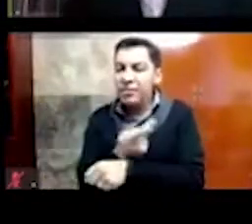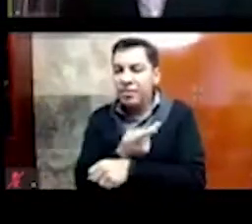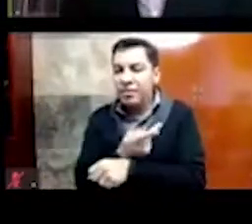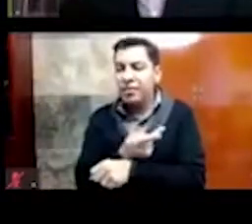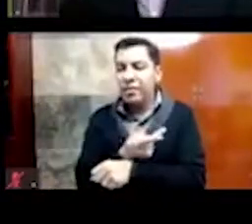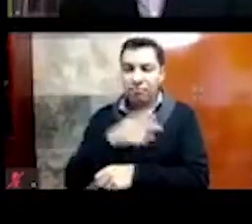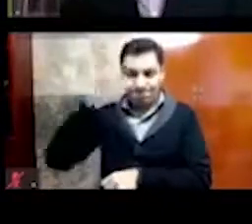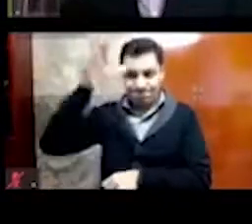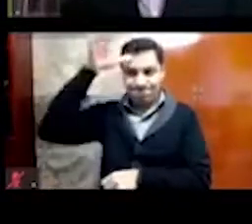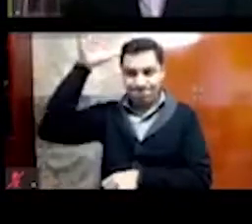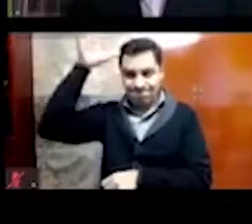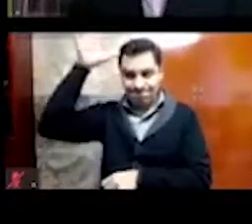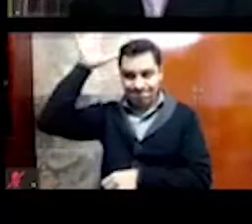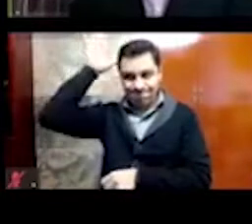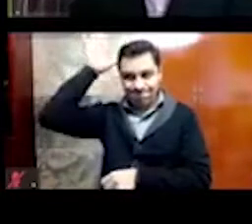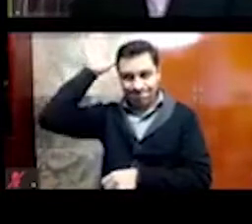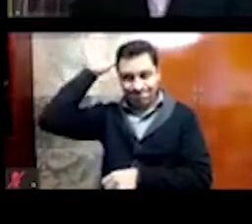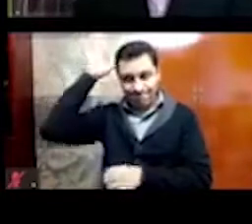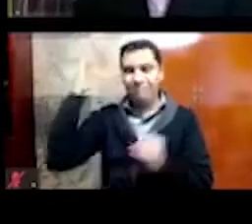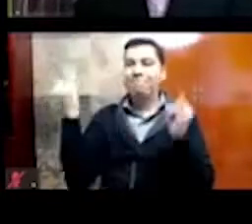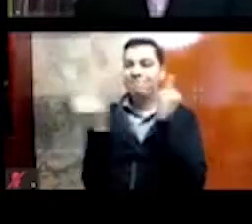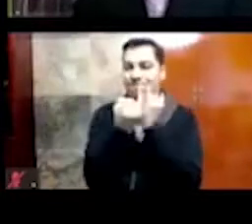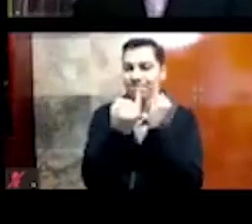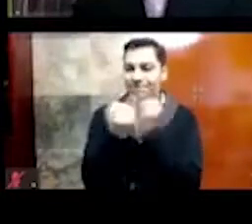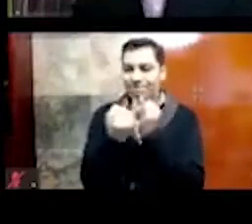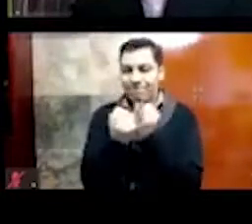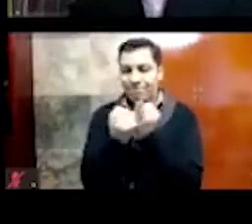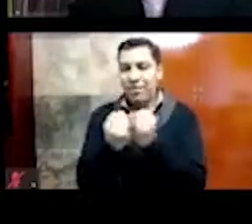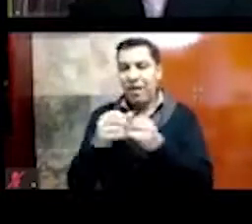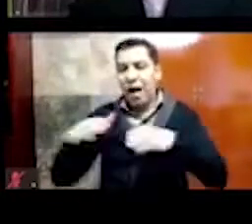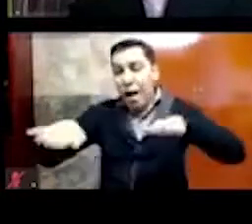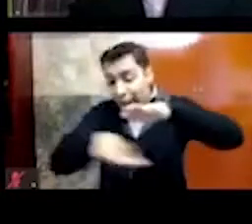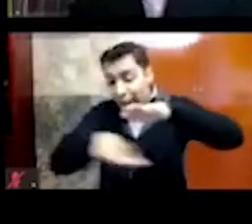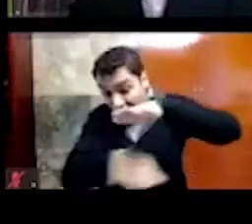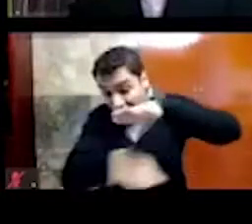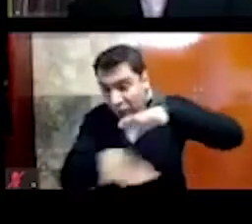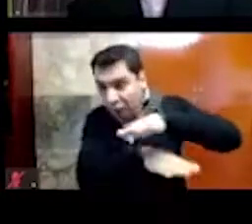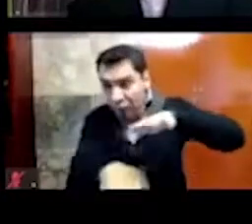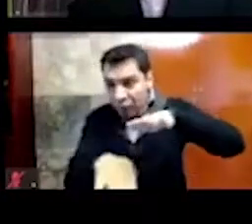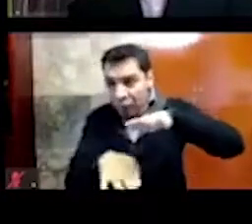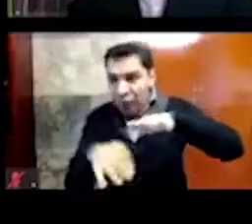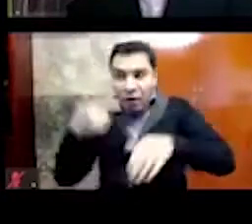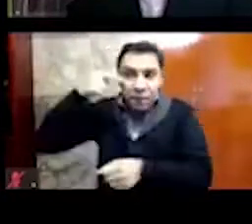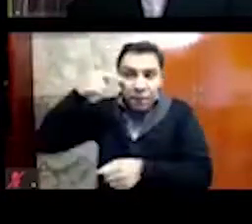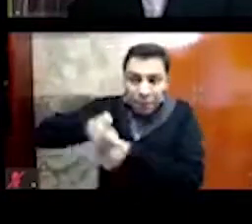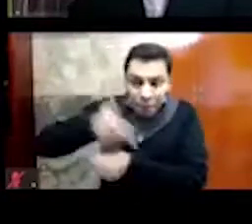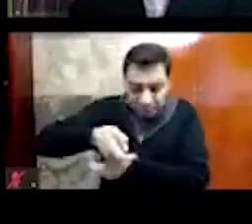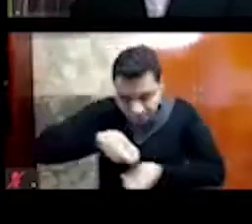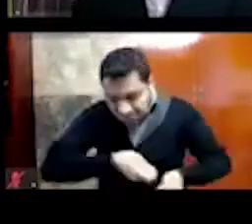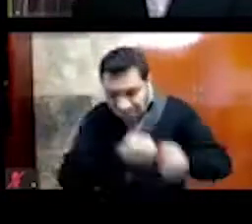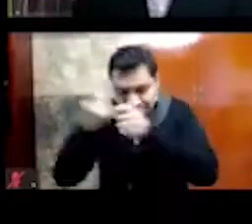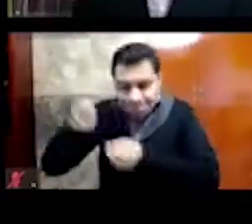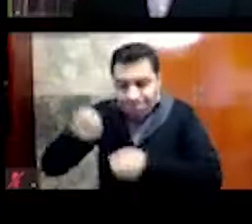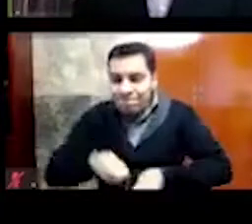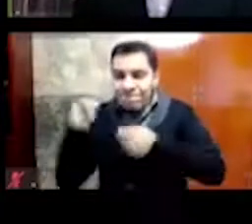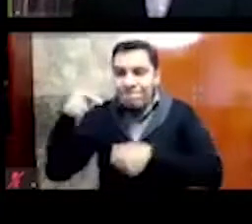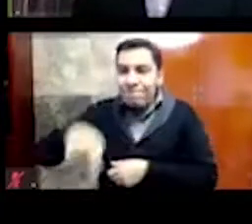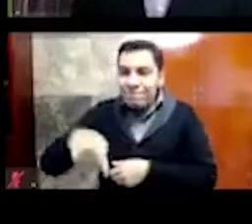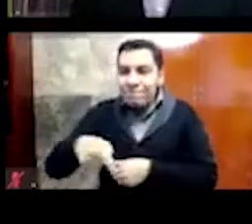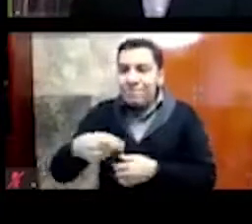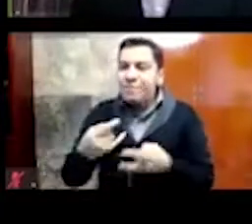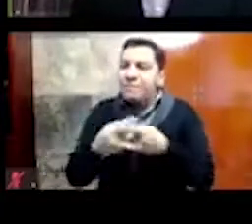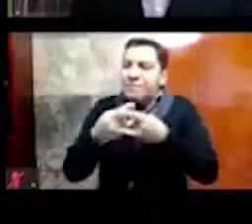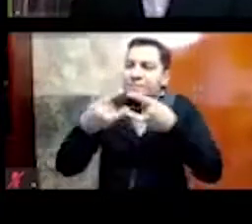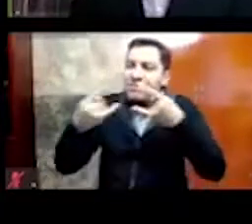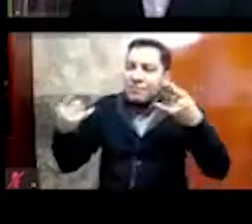prehispánica, en cuanto a estos, a estos espacios, el centro histórico, podríamos decir, que todavía mantiene cierta